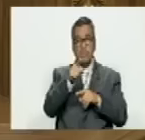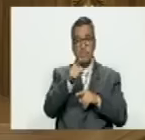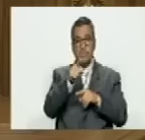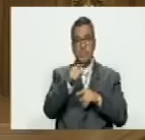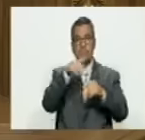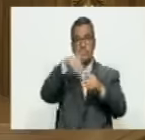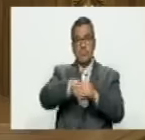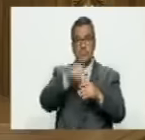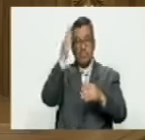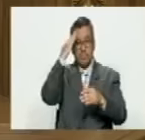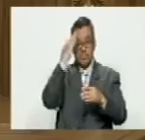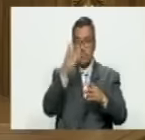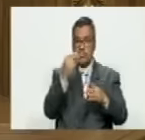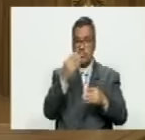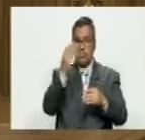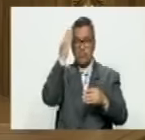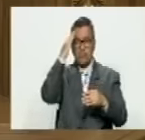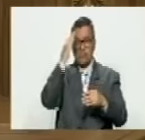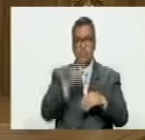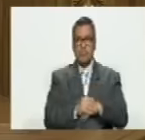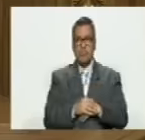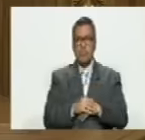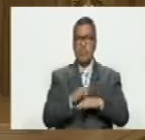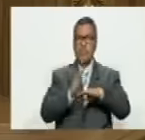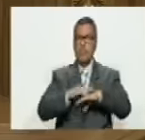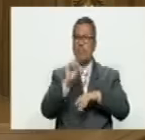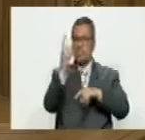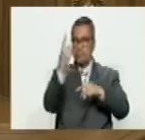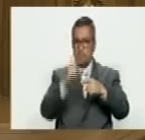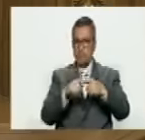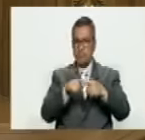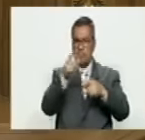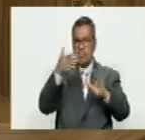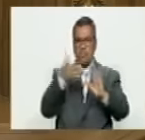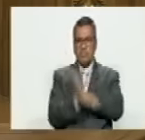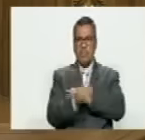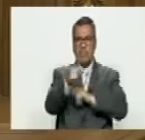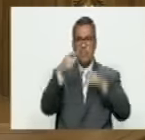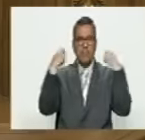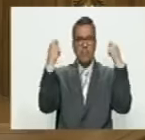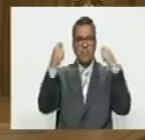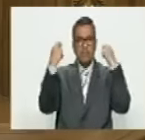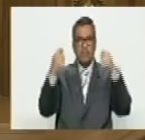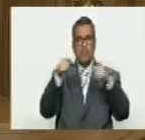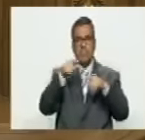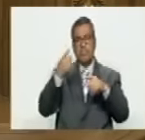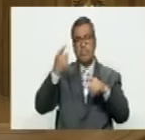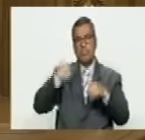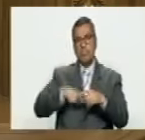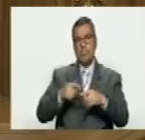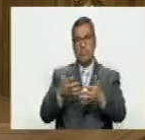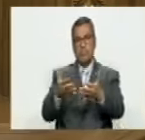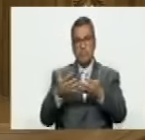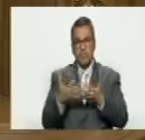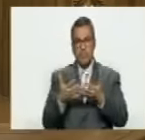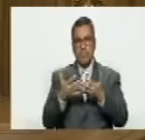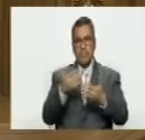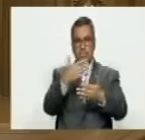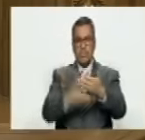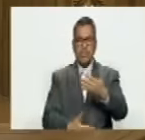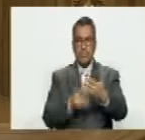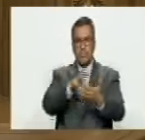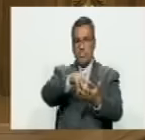electoral él sabe mucho el mecanismo es que por primera vez esto significa que la campaña debería recibir copias